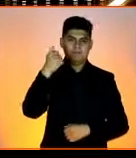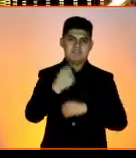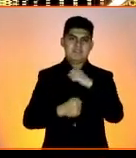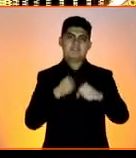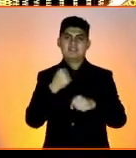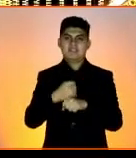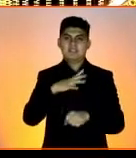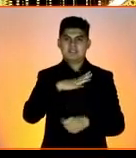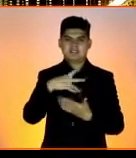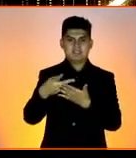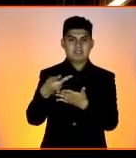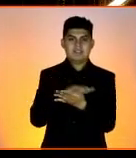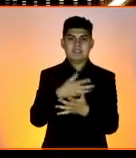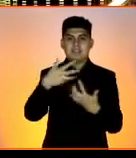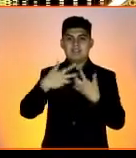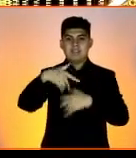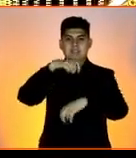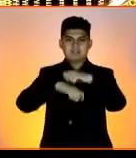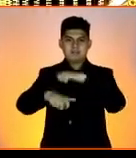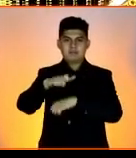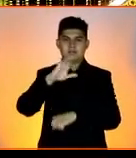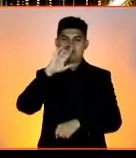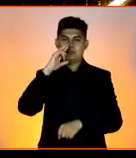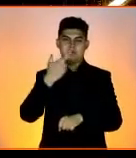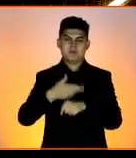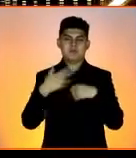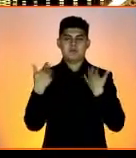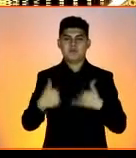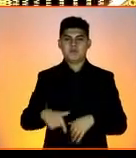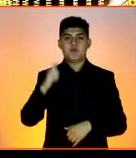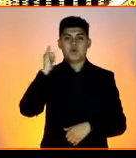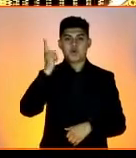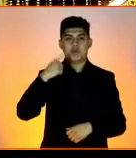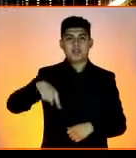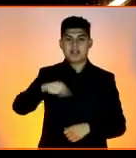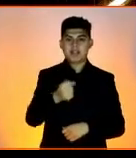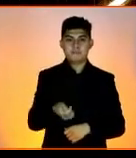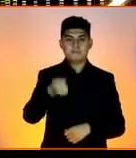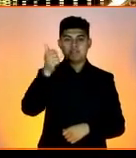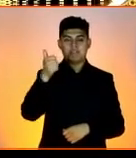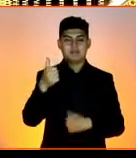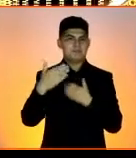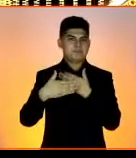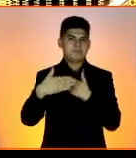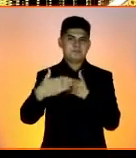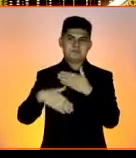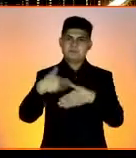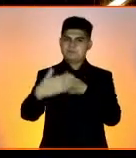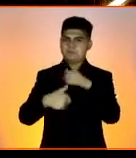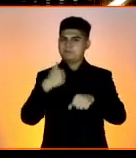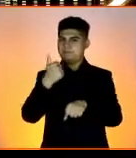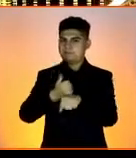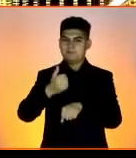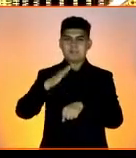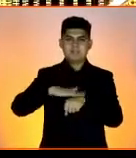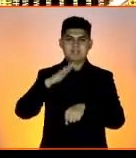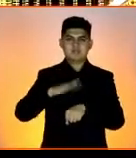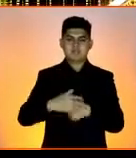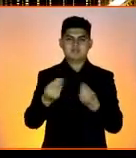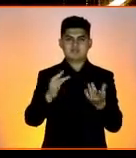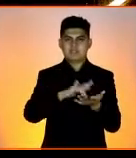obtuvimos el distintivo de Empresa Socialmente Responsable. Esperemos que este sea el primero de muchos años más. Muchas gracias.